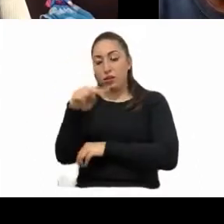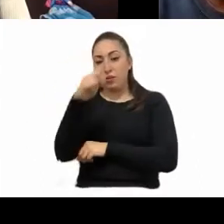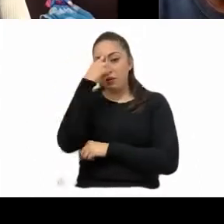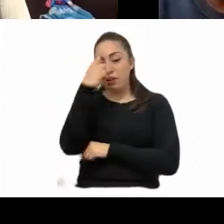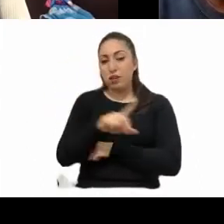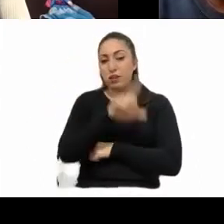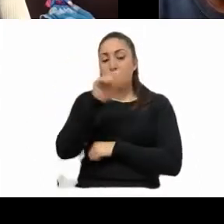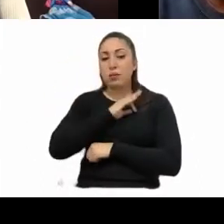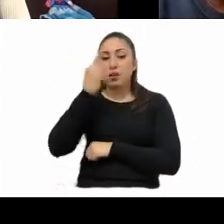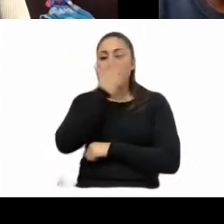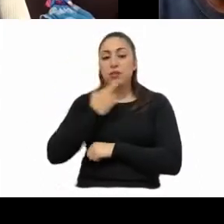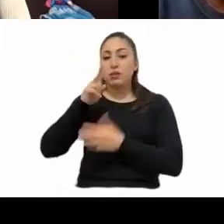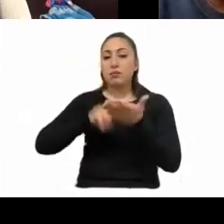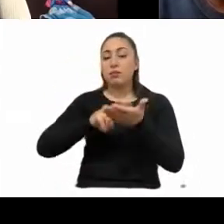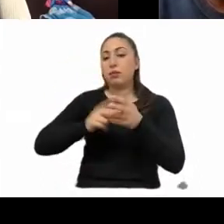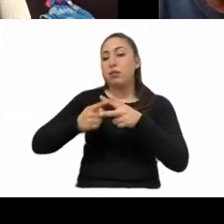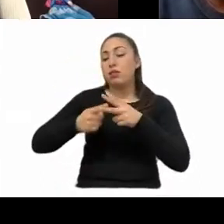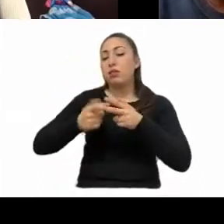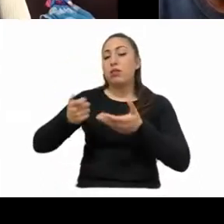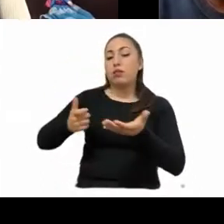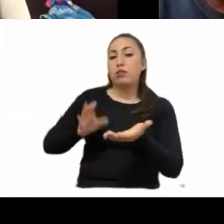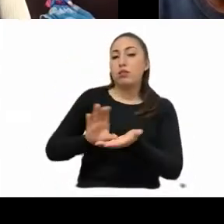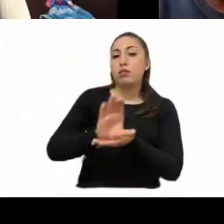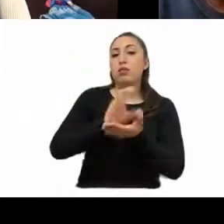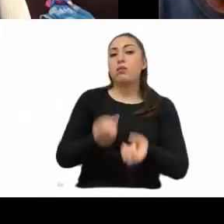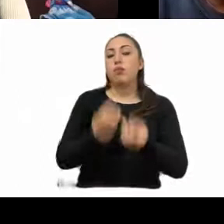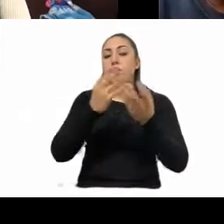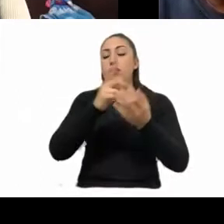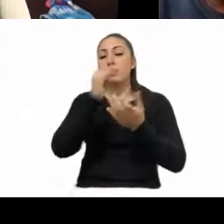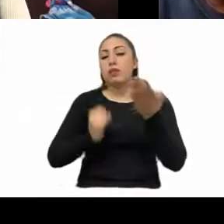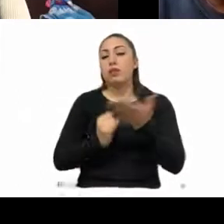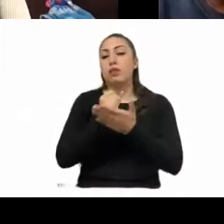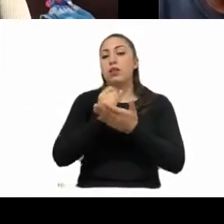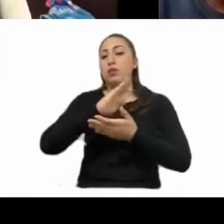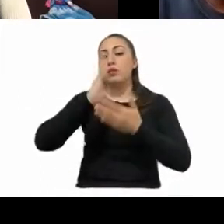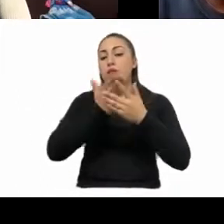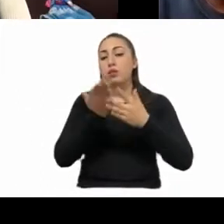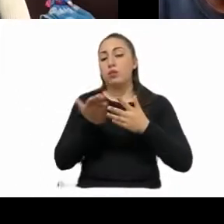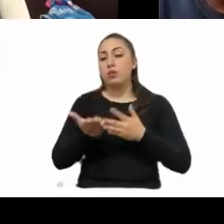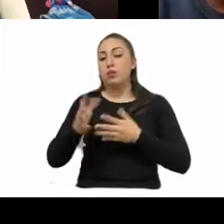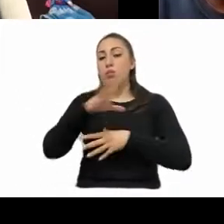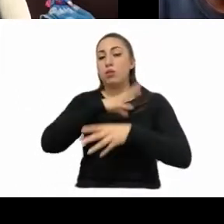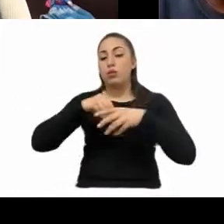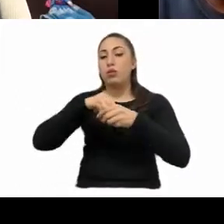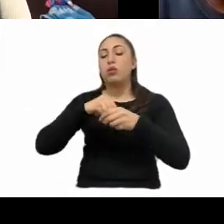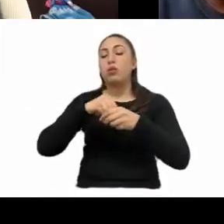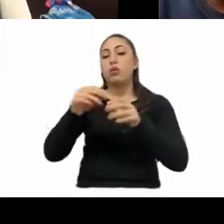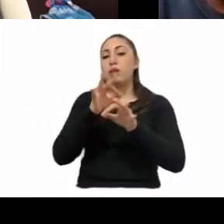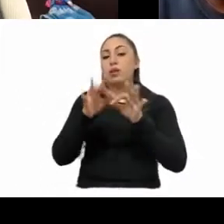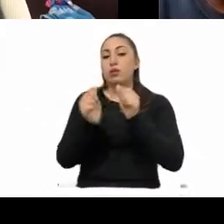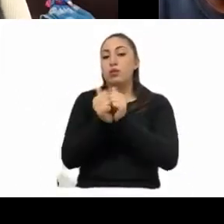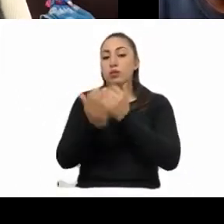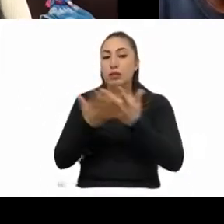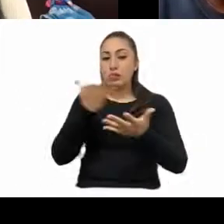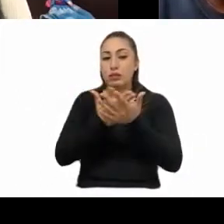el impacto presupuestal de la propuesta y establecer la integración de estas acciones institucionales en los proyectos de presupuesto